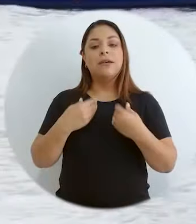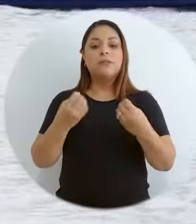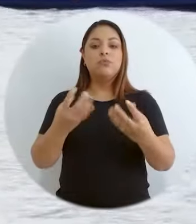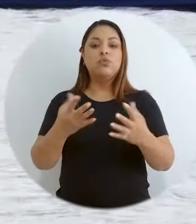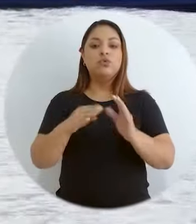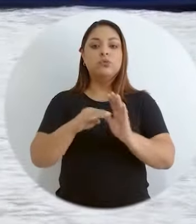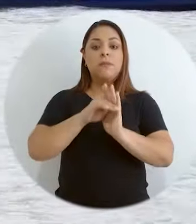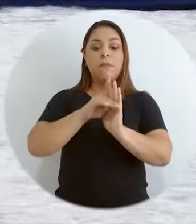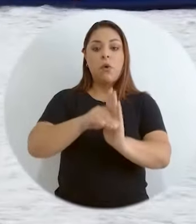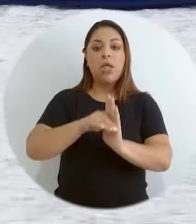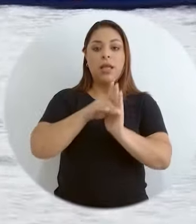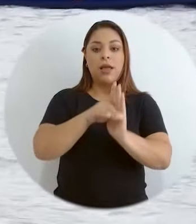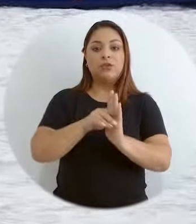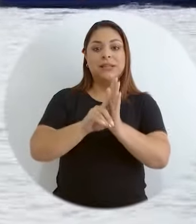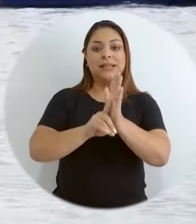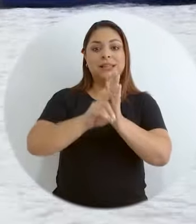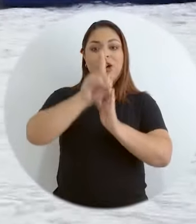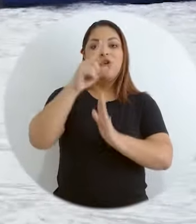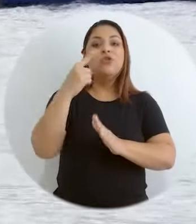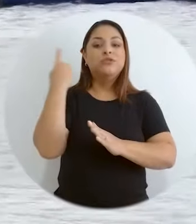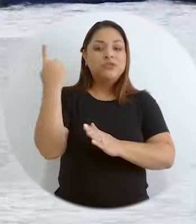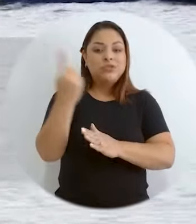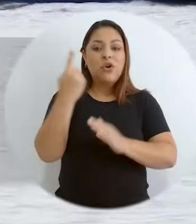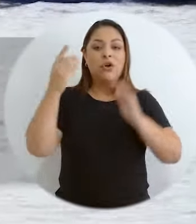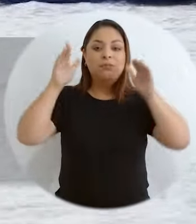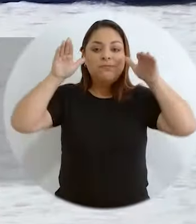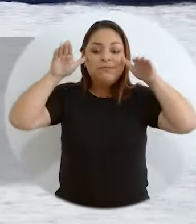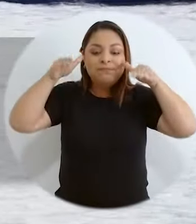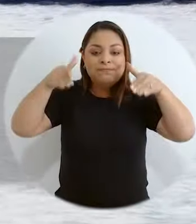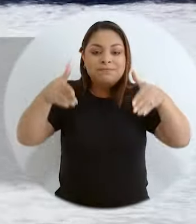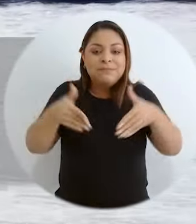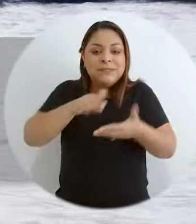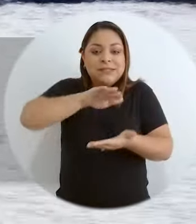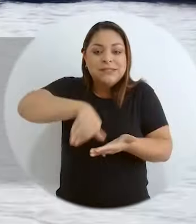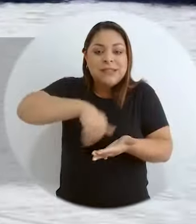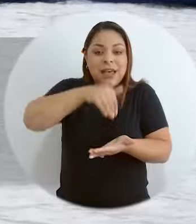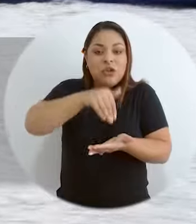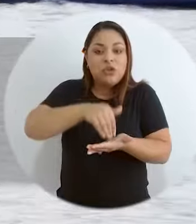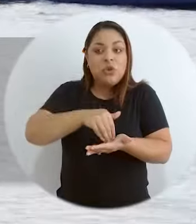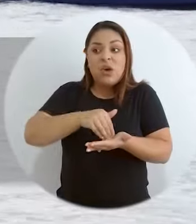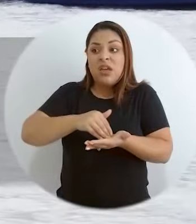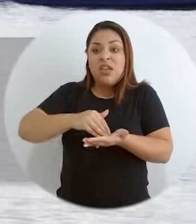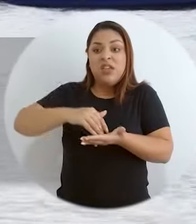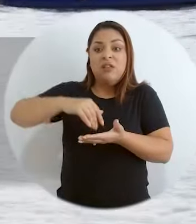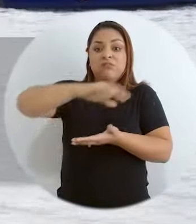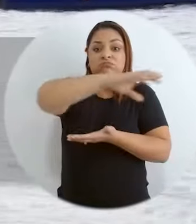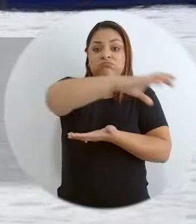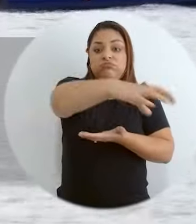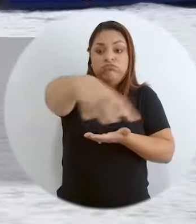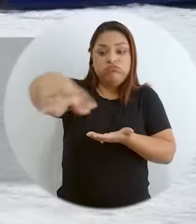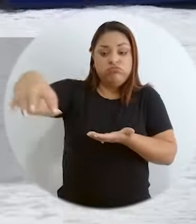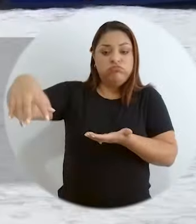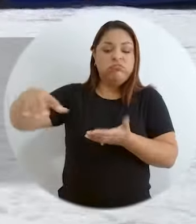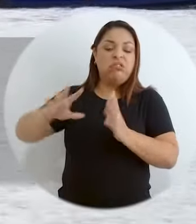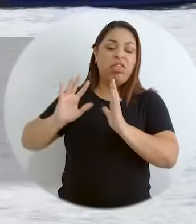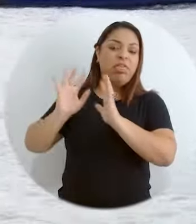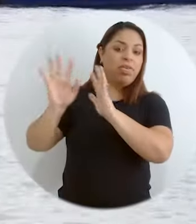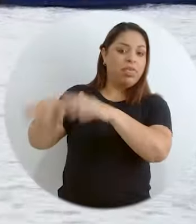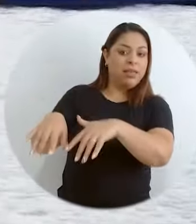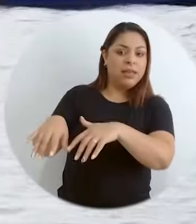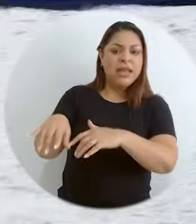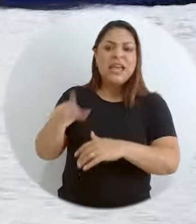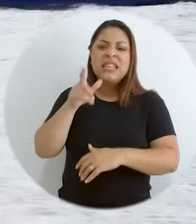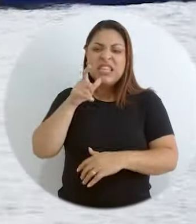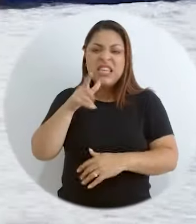Costa Rica, modelos de desarrollo que se han enfocado muchísimo en el centro y han abandonado completamente a las